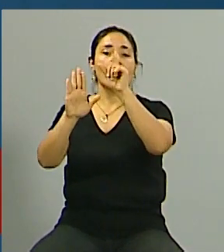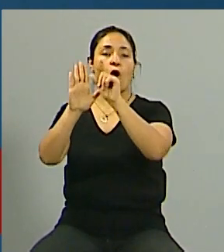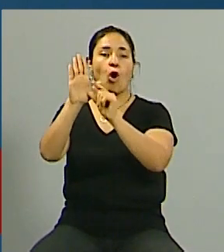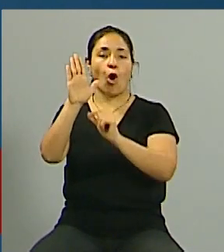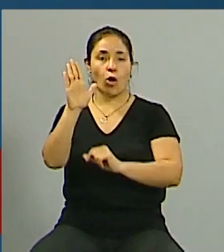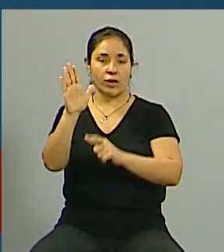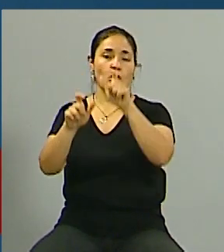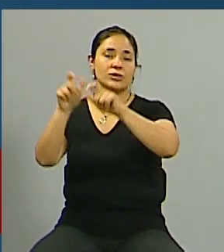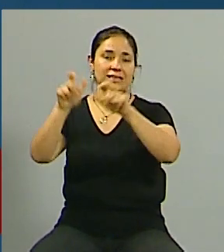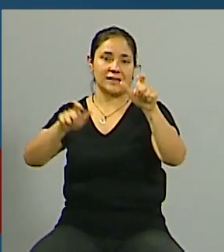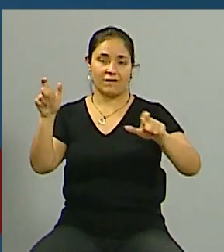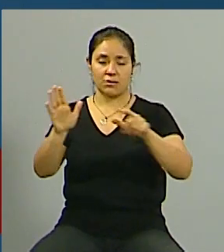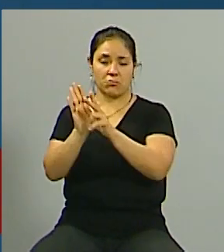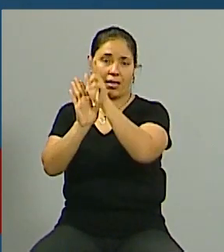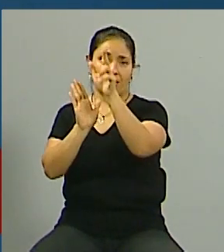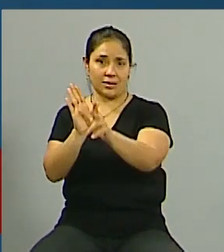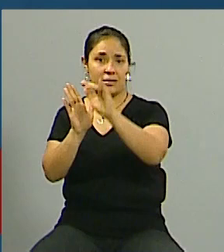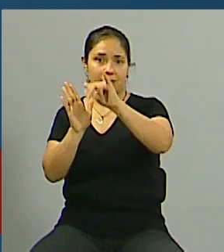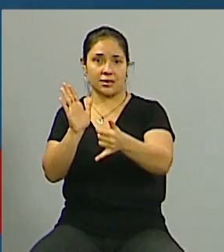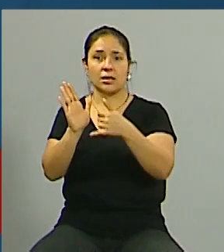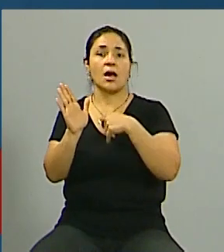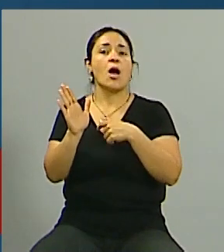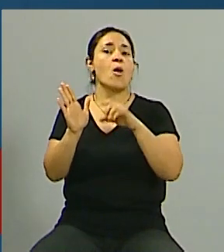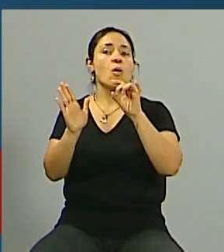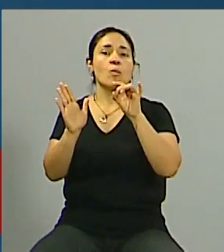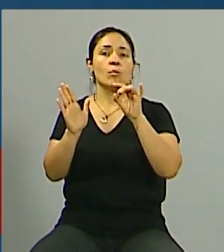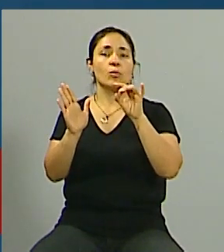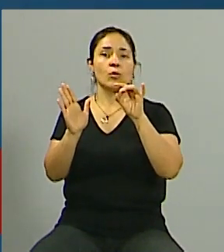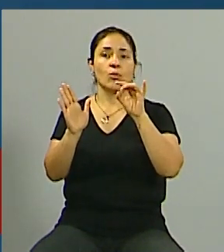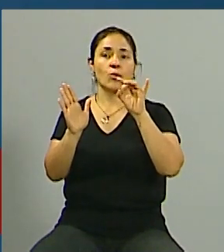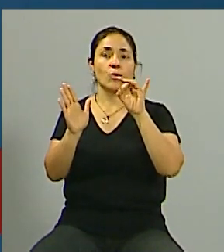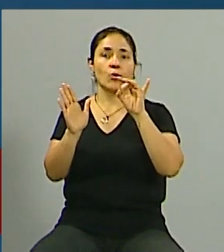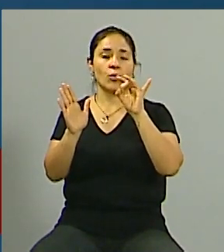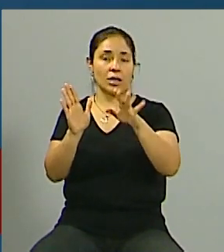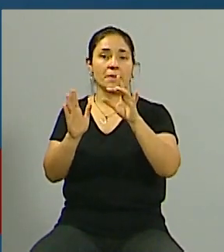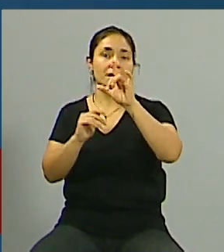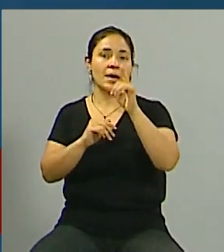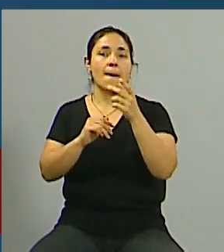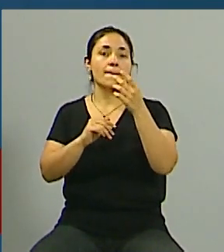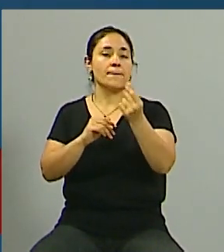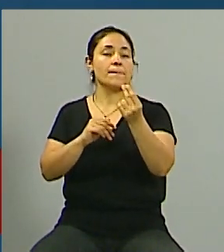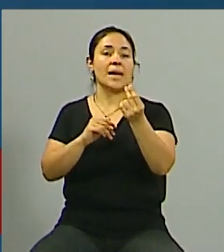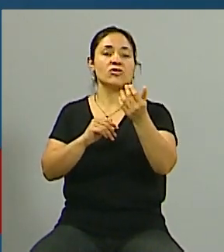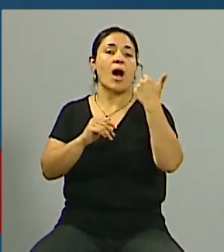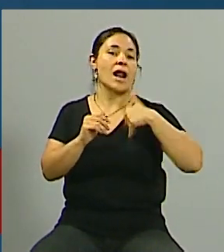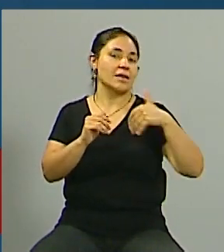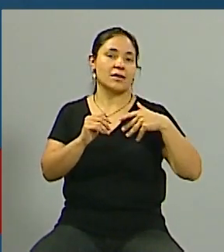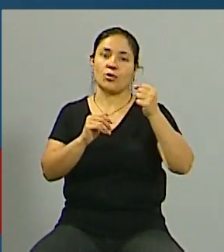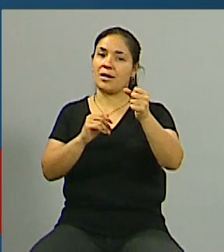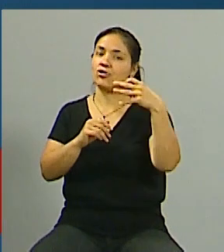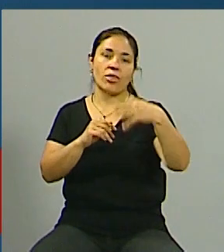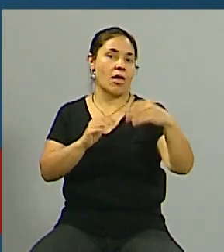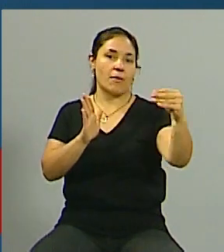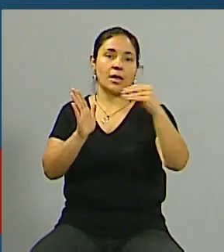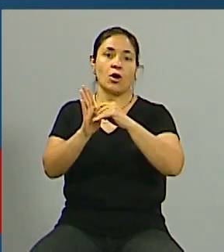que solamente se lo tomaban como obligaciones de dar dinero y dinero en la argentina es el peso argentino pero había otro